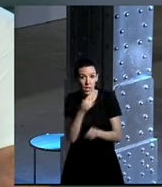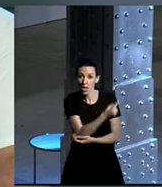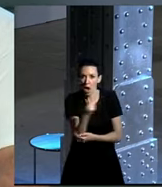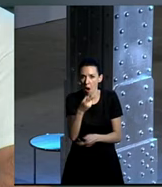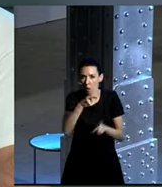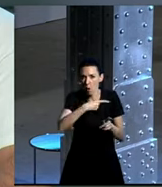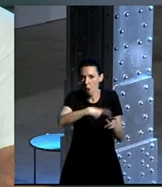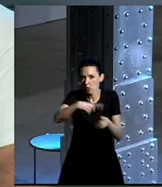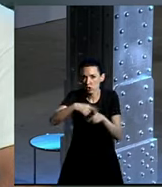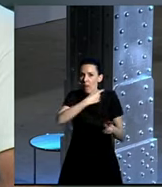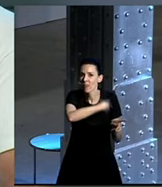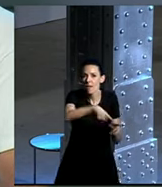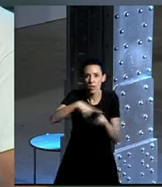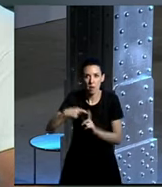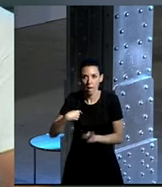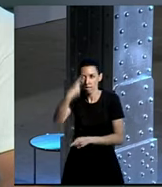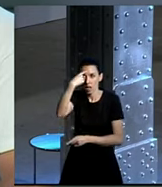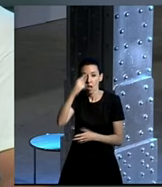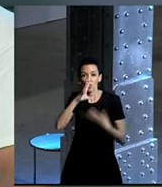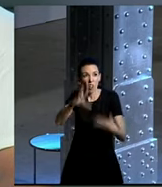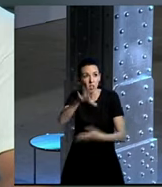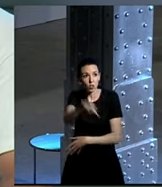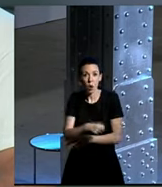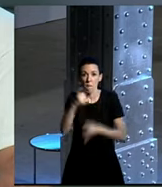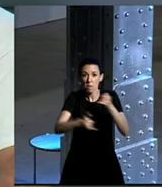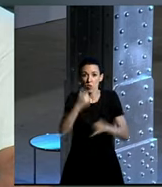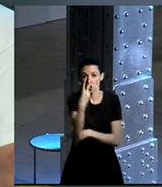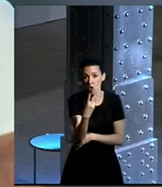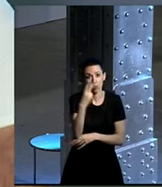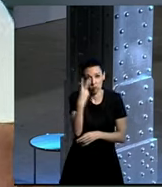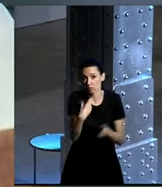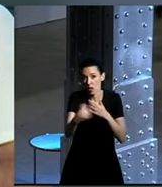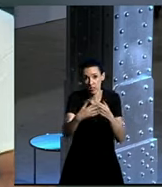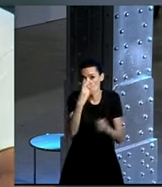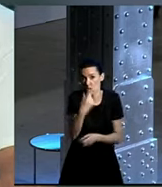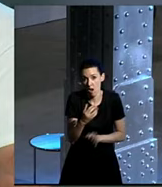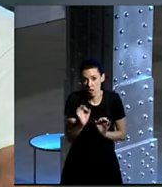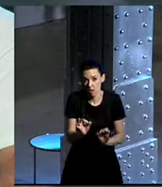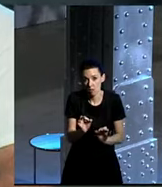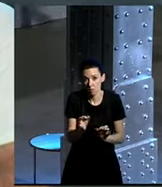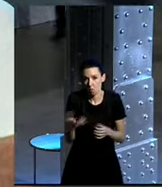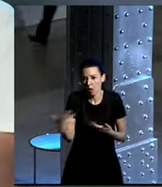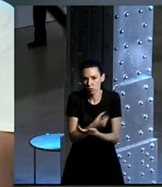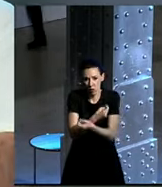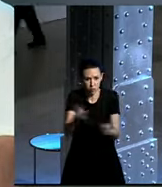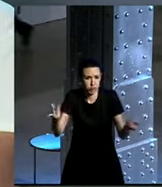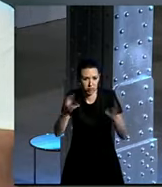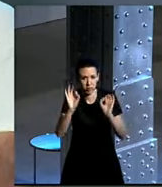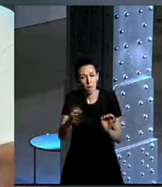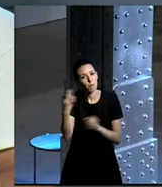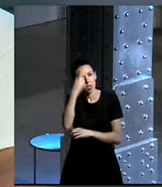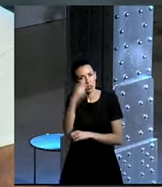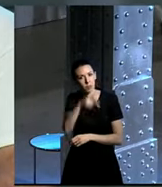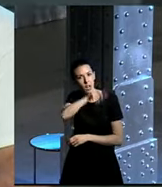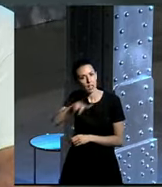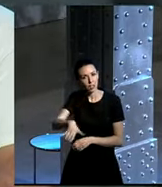una cosa, pero no soy un obsesor. Vamos, en diez años me he comprado dos bicis y las dos de segunda mano. Habrá de todo, yo creo que... pero también hay que respetar a la